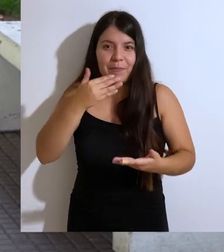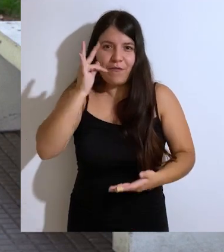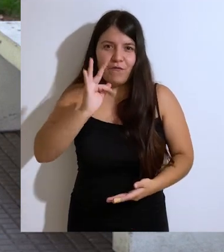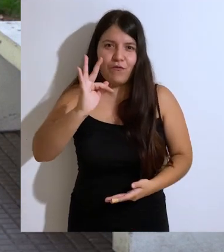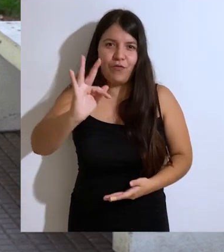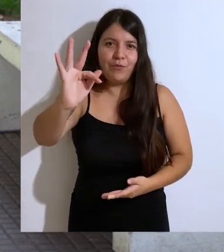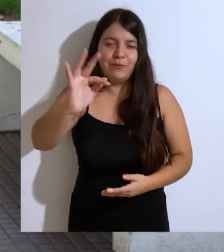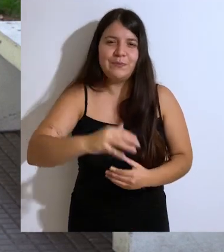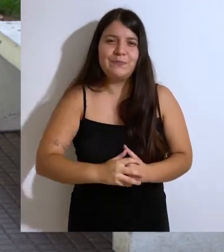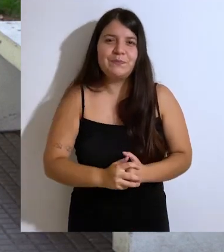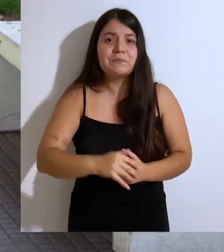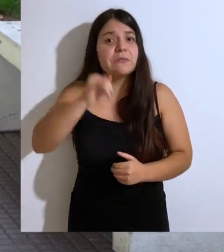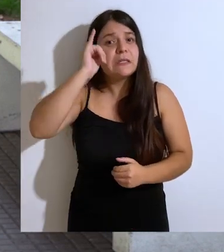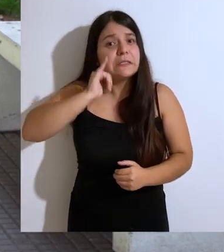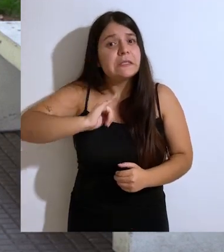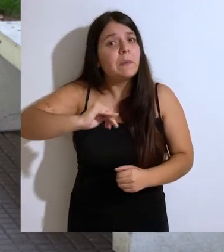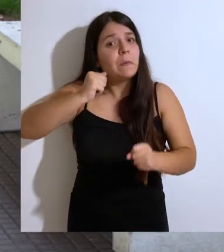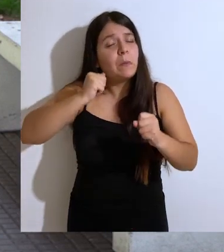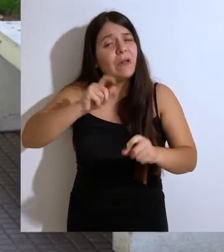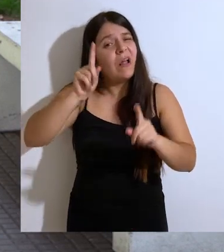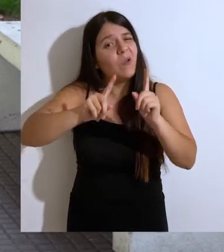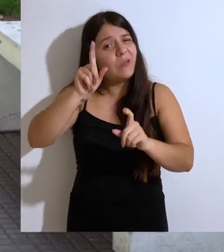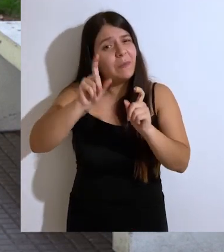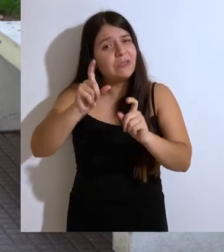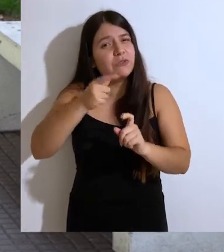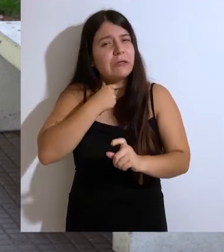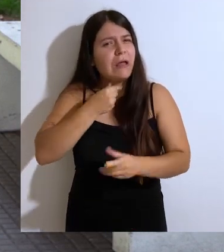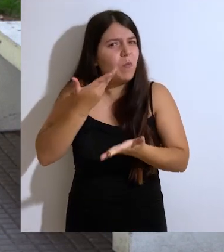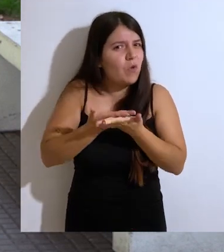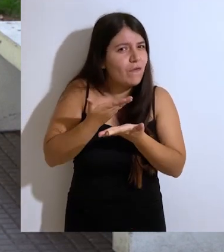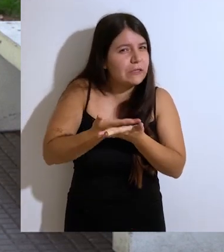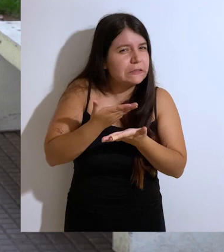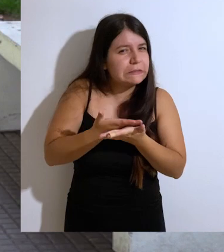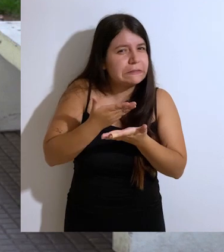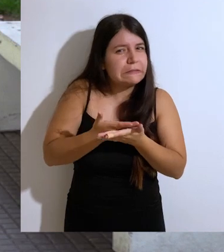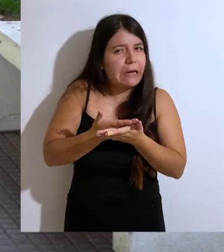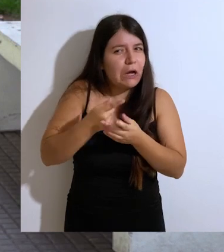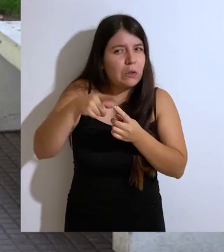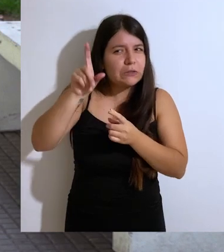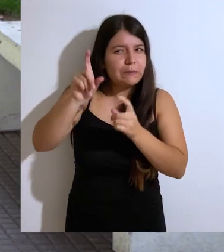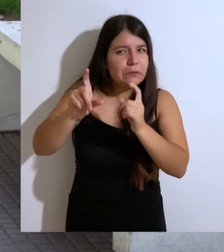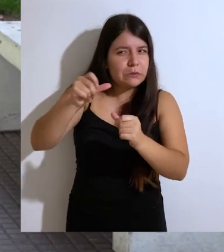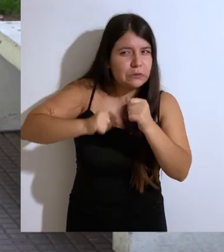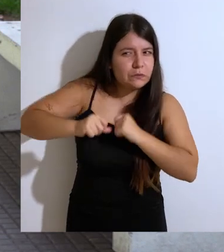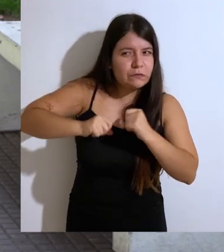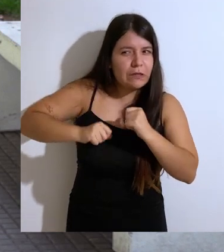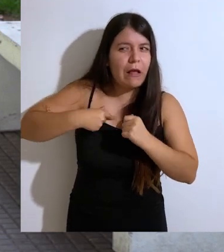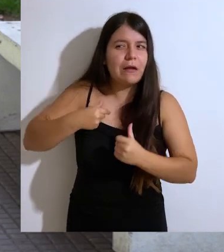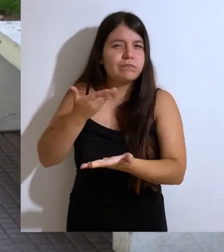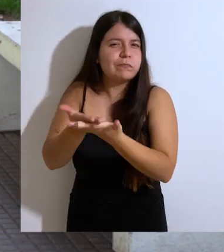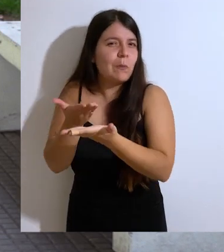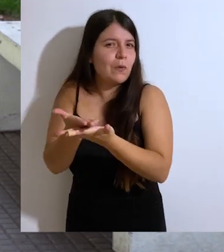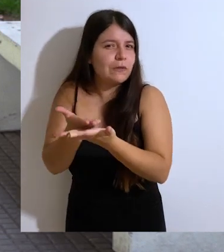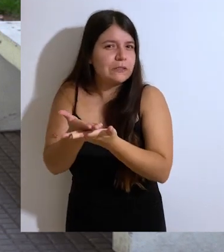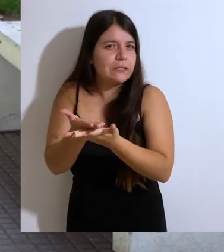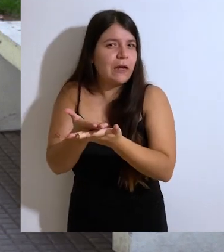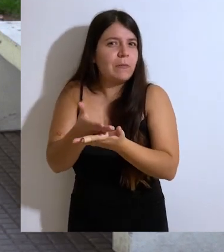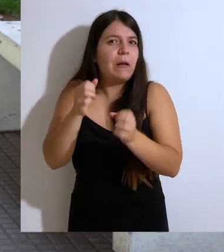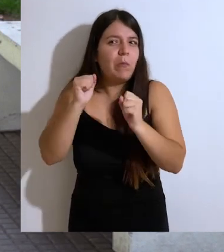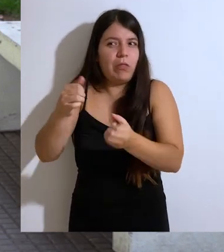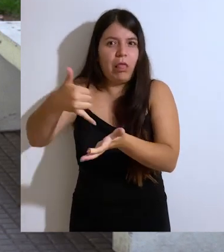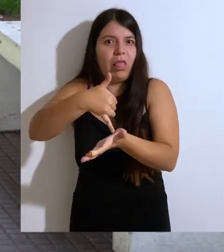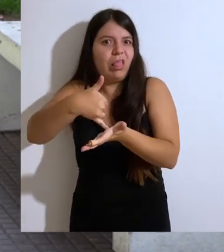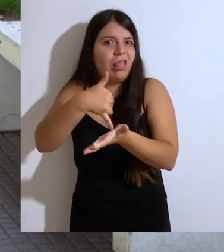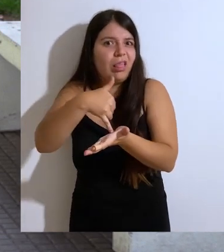de futuro. Siempre puede haber personas que tal vez quieran aprovechar el surgimiento de algún problema para intentar